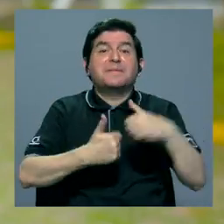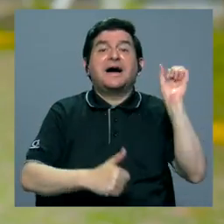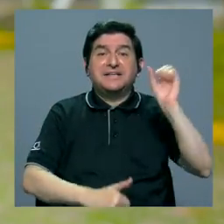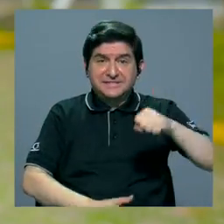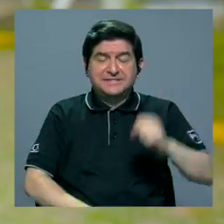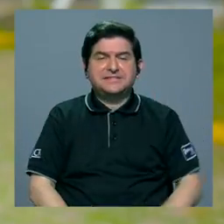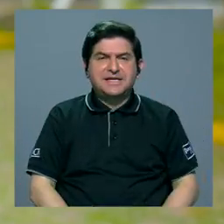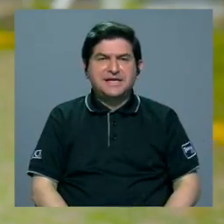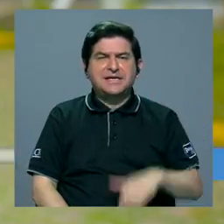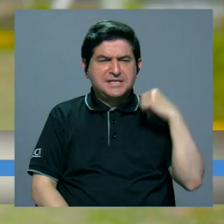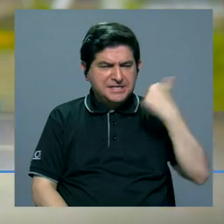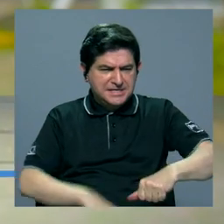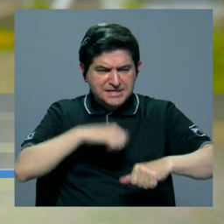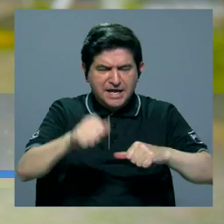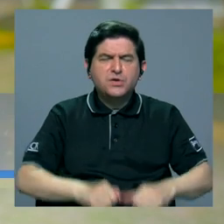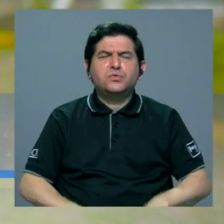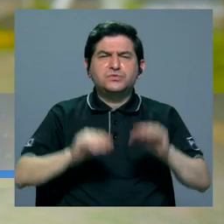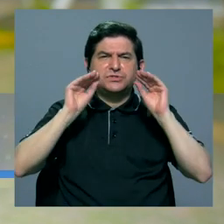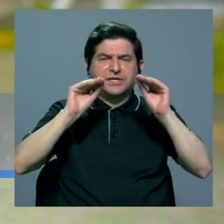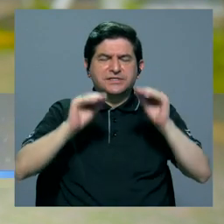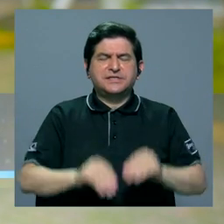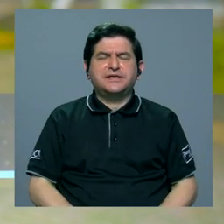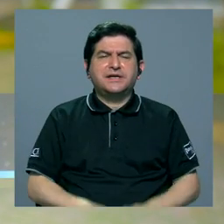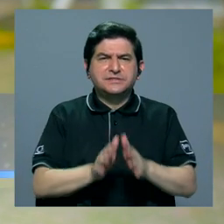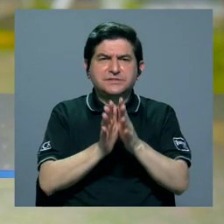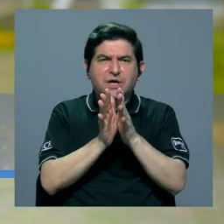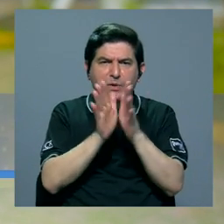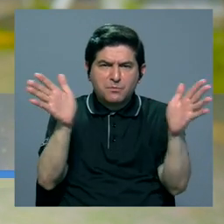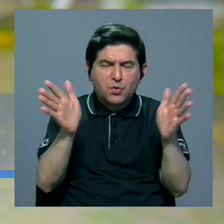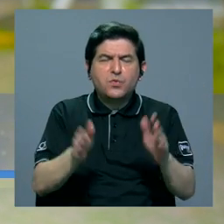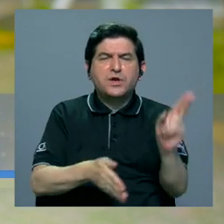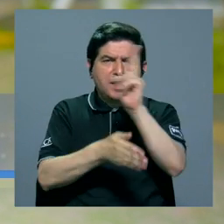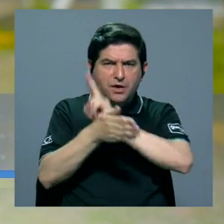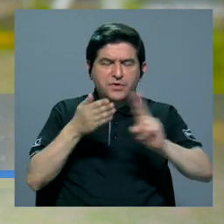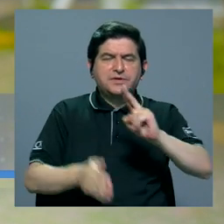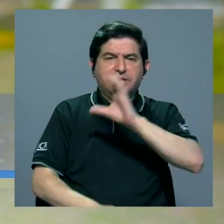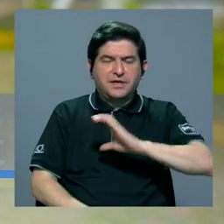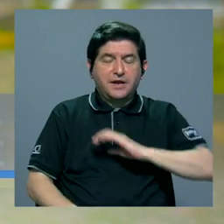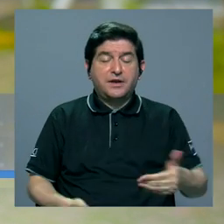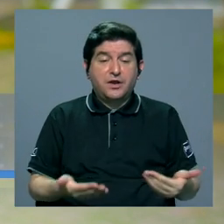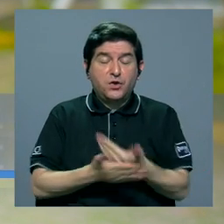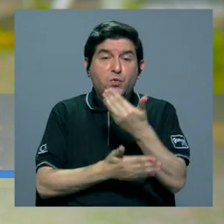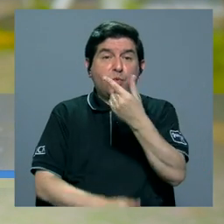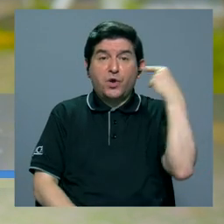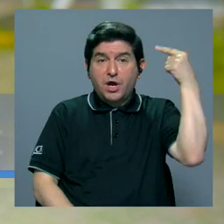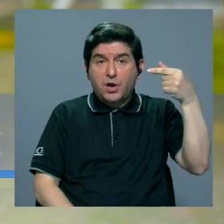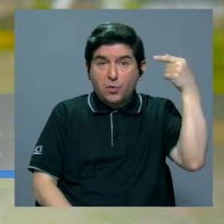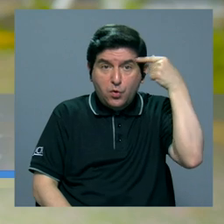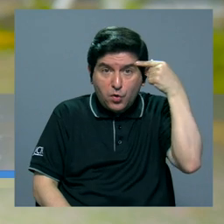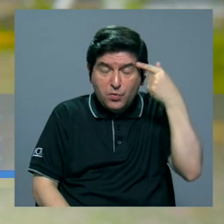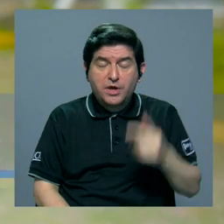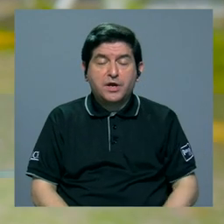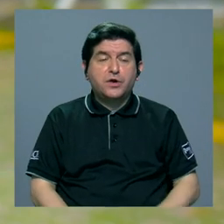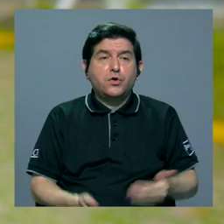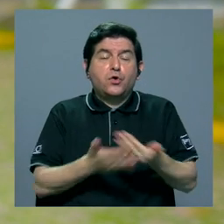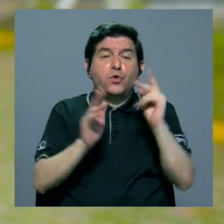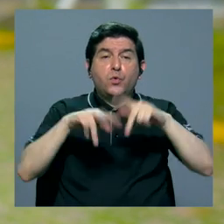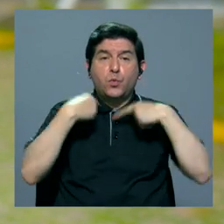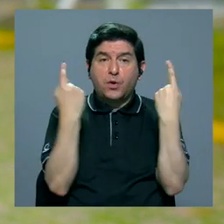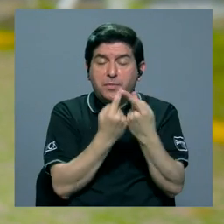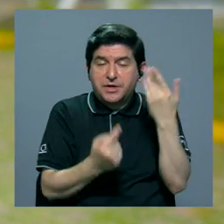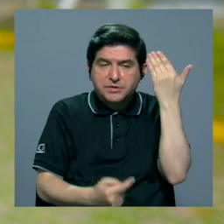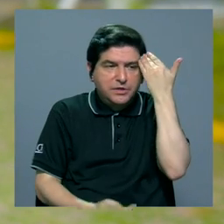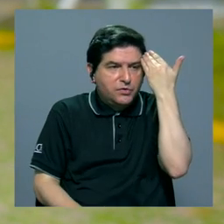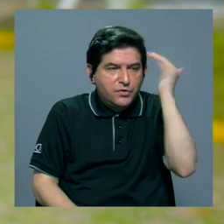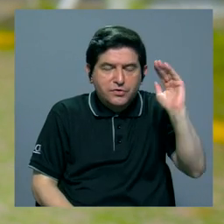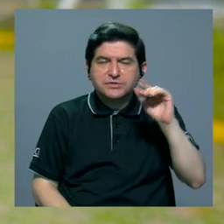siendo la lucha por la educación superior pública de calidad ante un nuevo gobierno, un nuevo partido político que no sabemos cuál será su posición